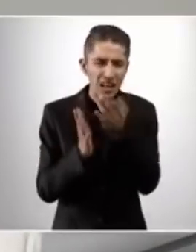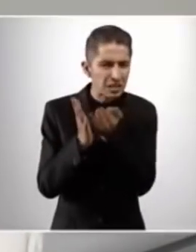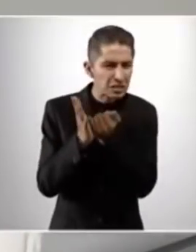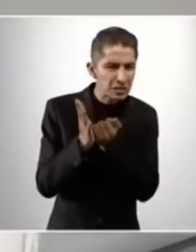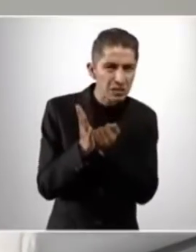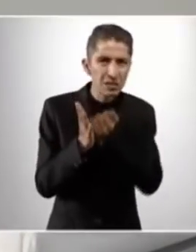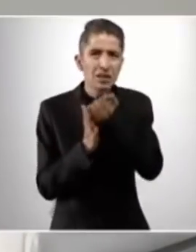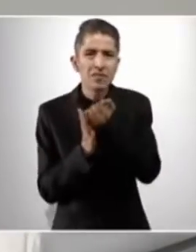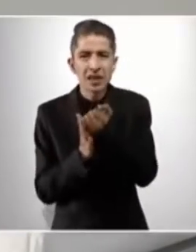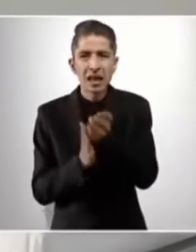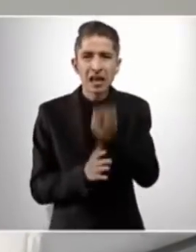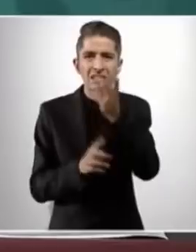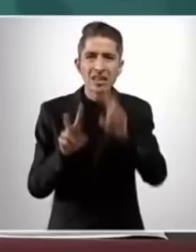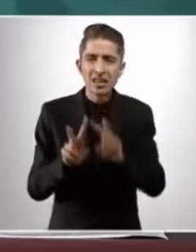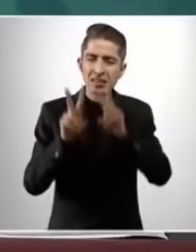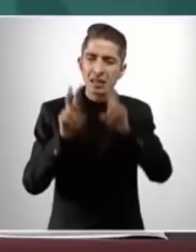asunto.